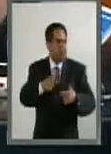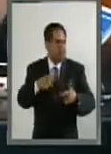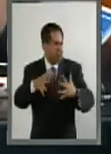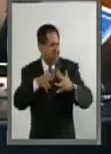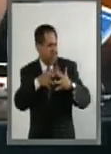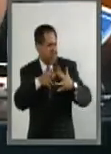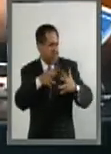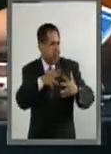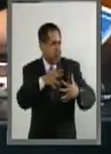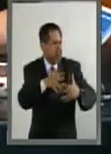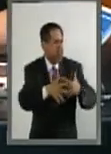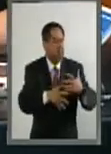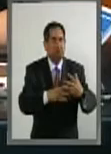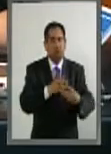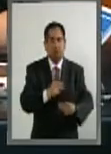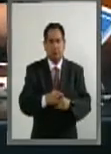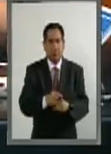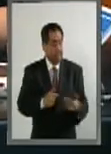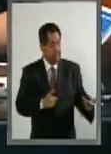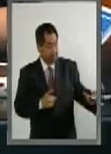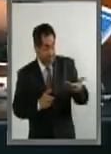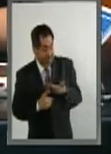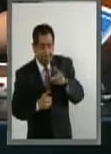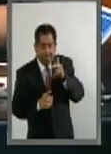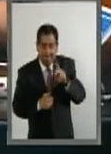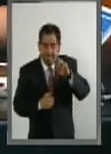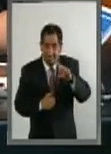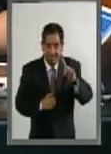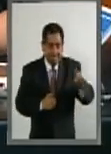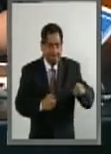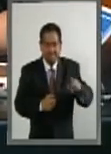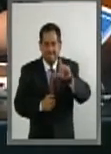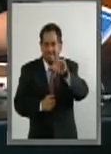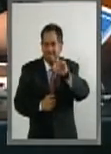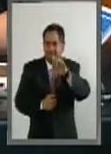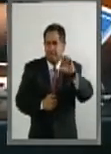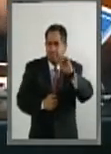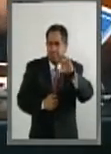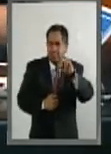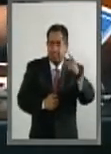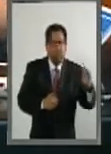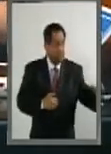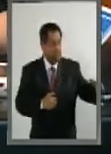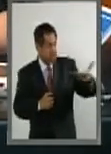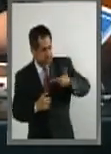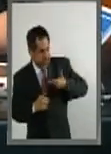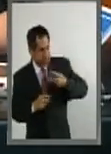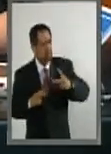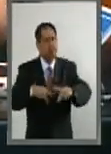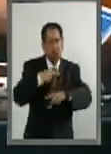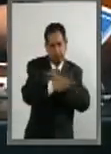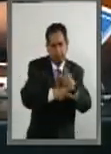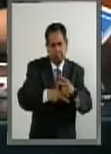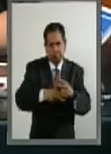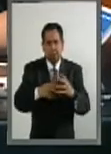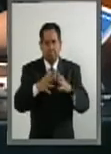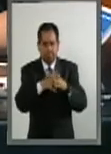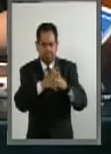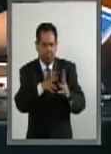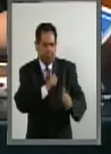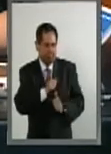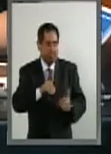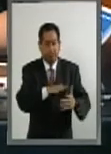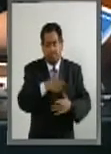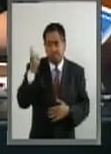de la solicitud del gobernador del PRD, Lázaro Cárdenas, salió al Estado de Michoacán a contener la